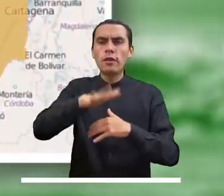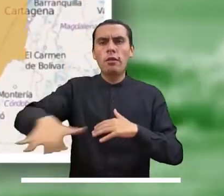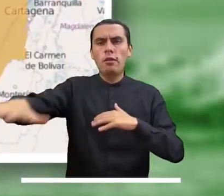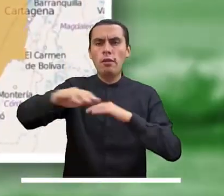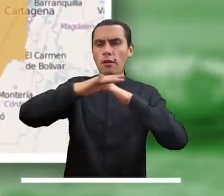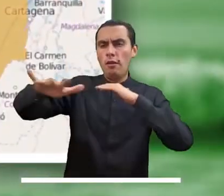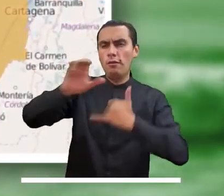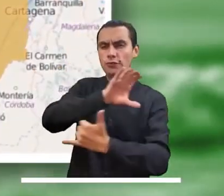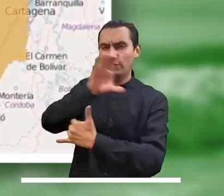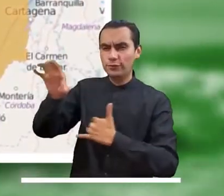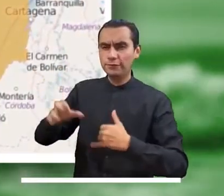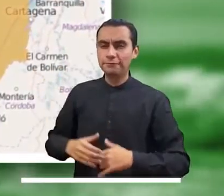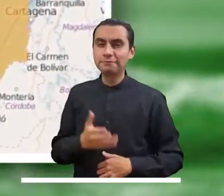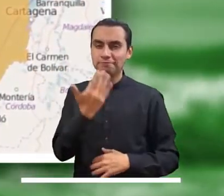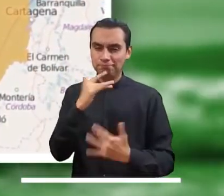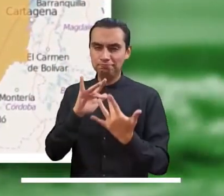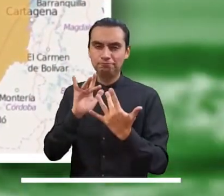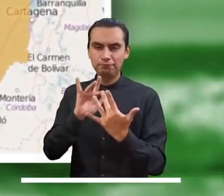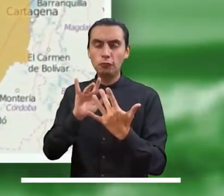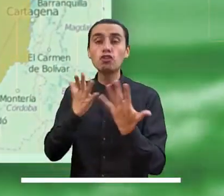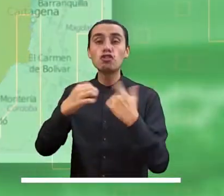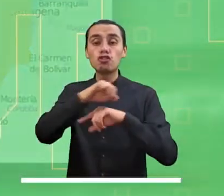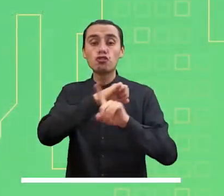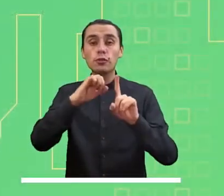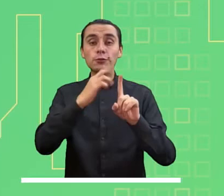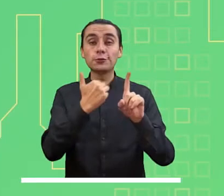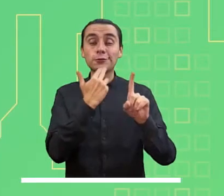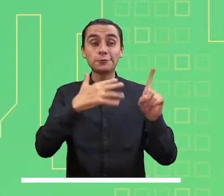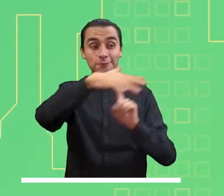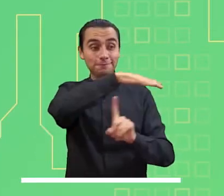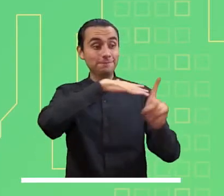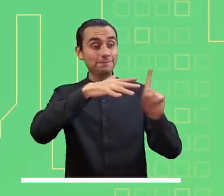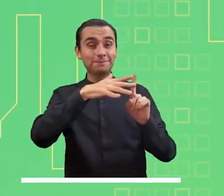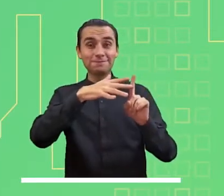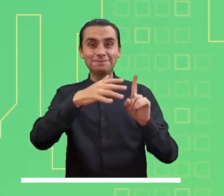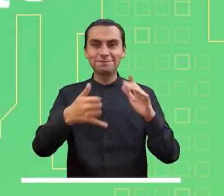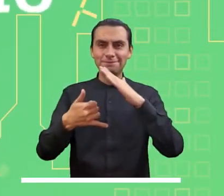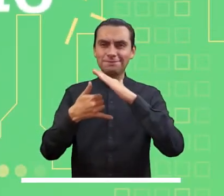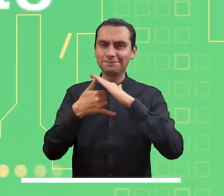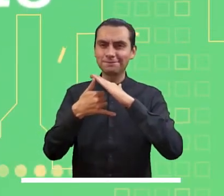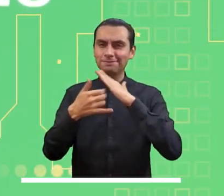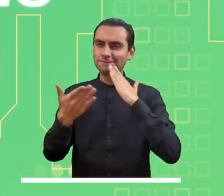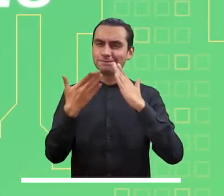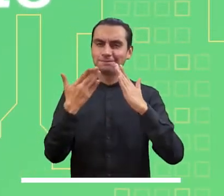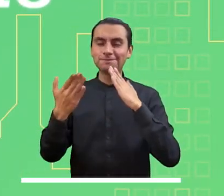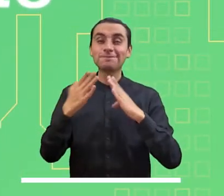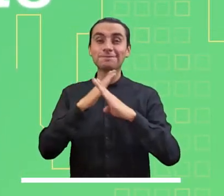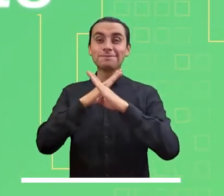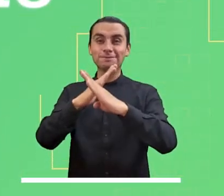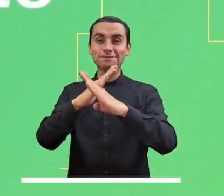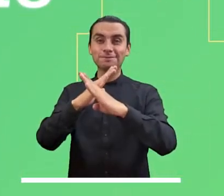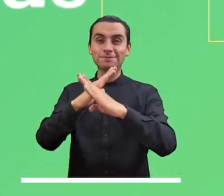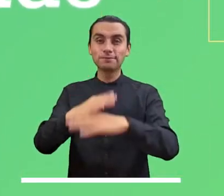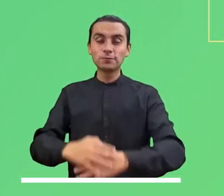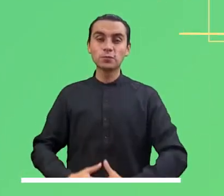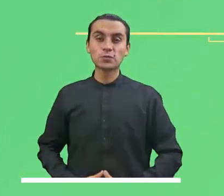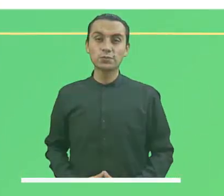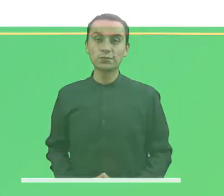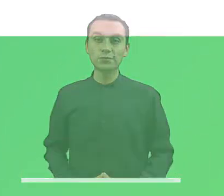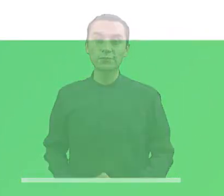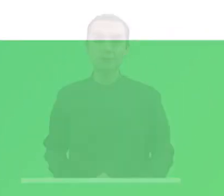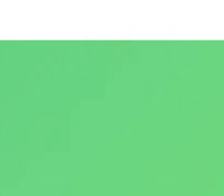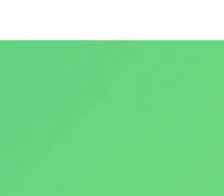Alerta naranja por oleaje y viento en el oriente del Caribe colombiano. Síguenos en nuestras redes sociales. Nuestro